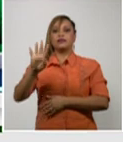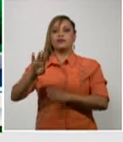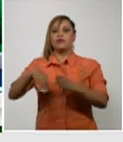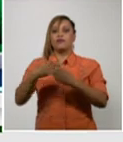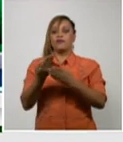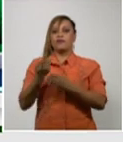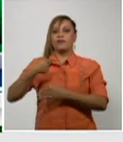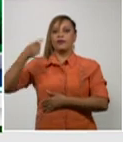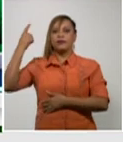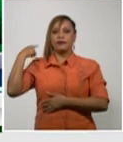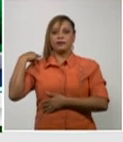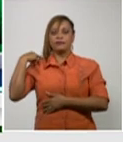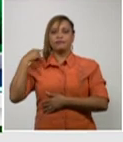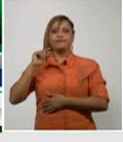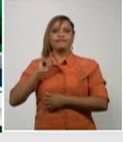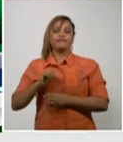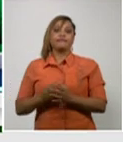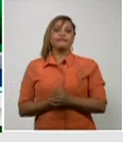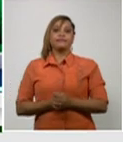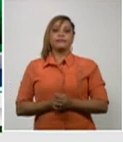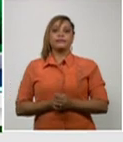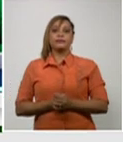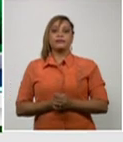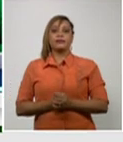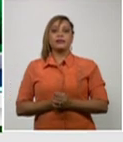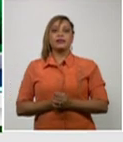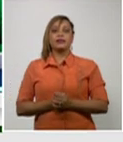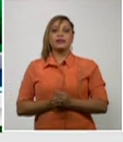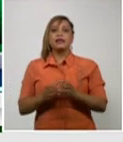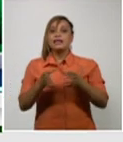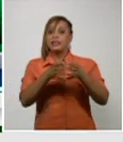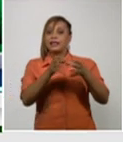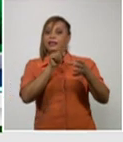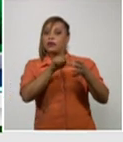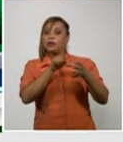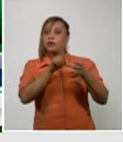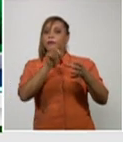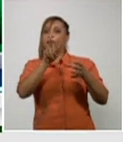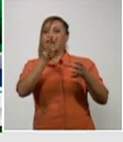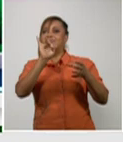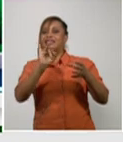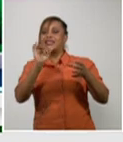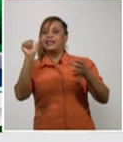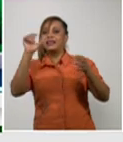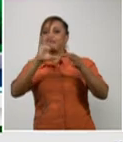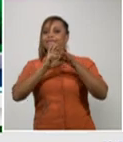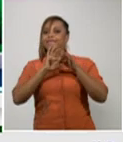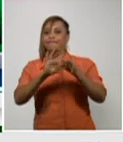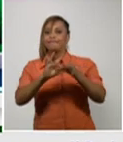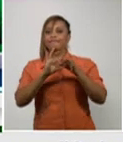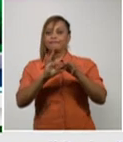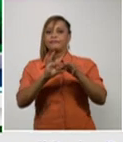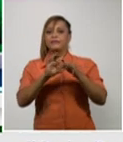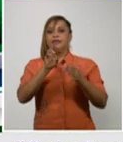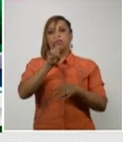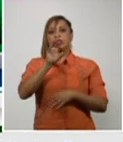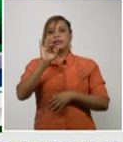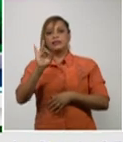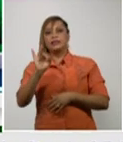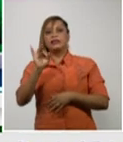amanecer hoy y de ellos pues 27 críticos y 37 graves